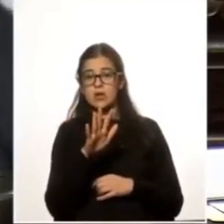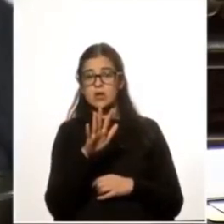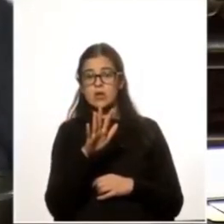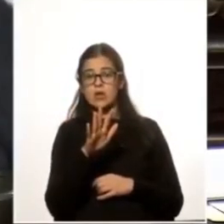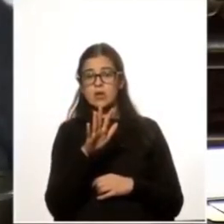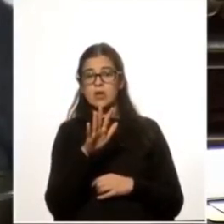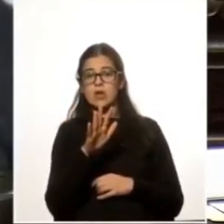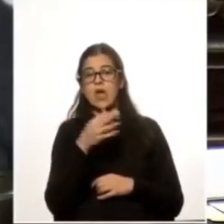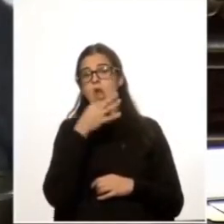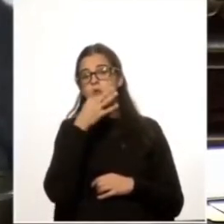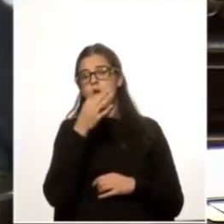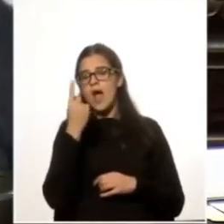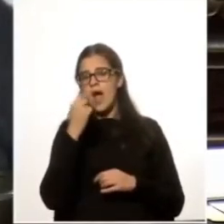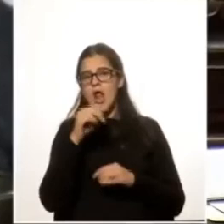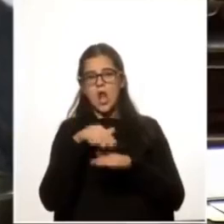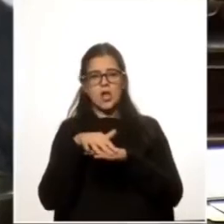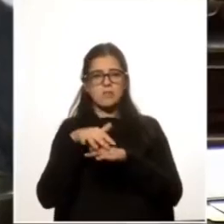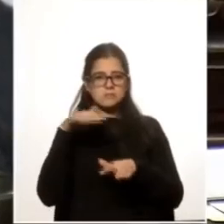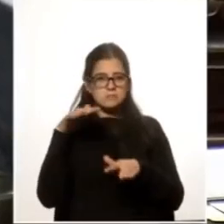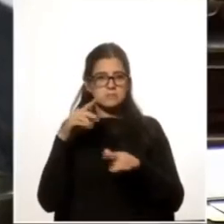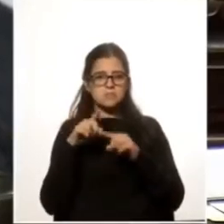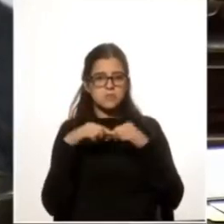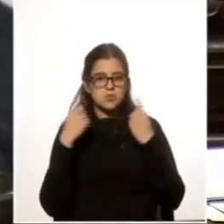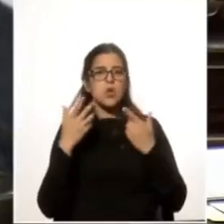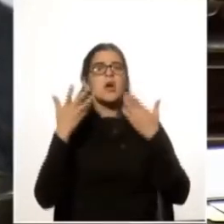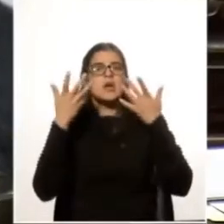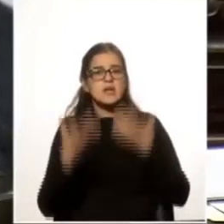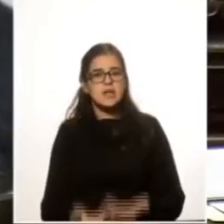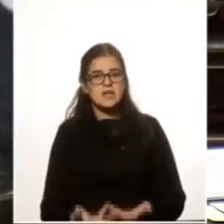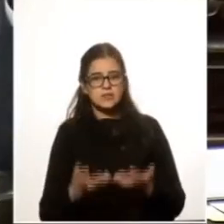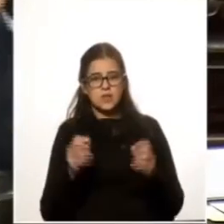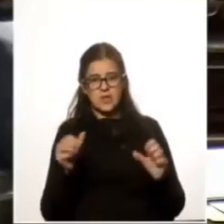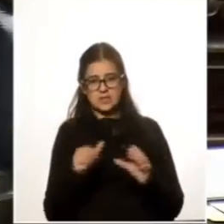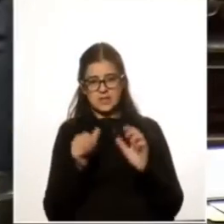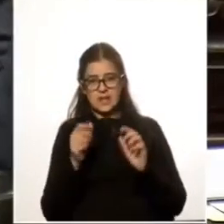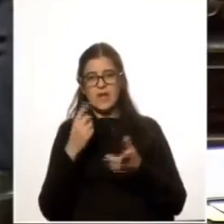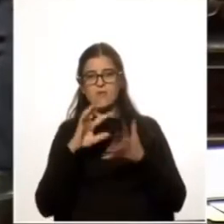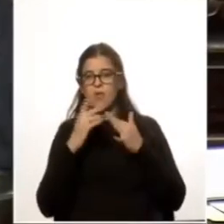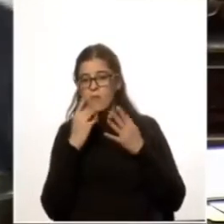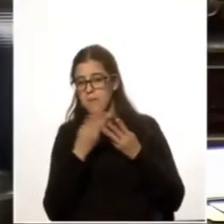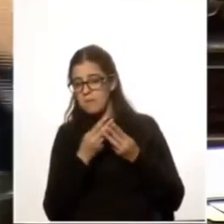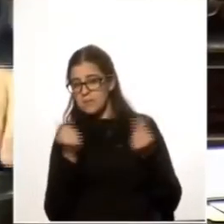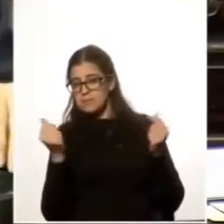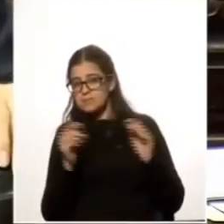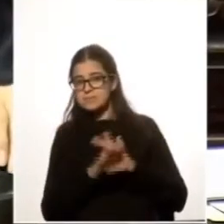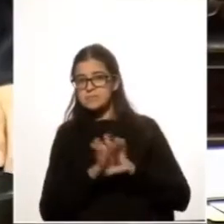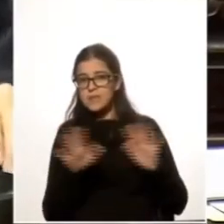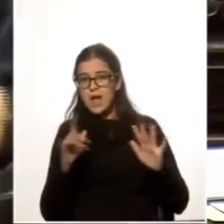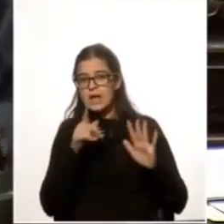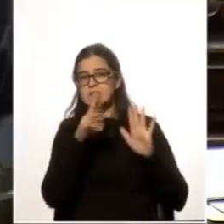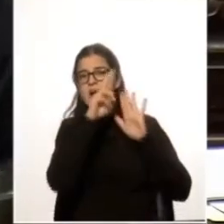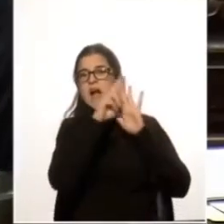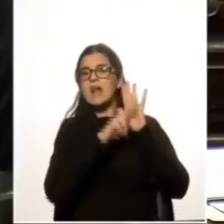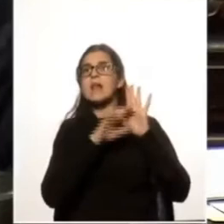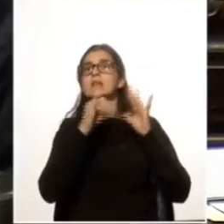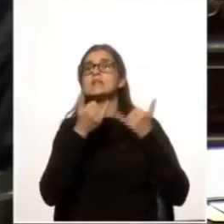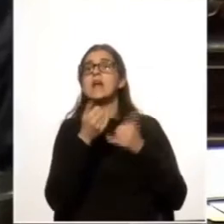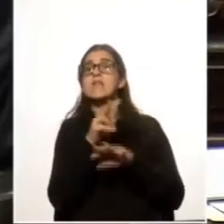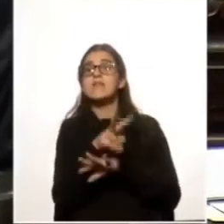hizo lo que el plenario quiso hacer y se pulverizó esa regla fiscal